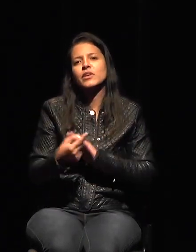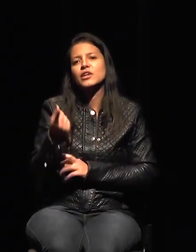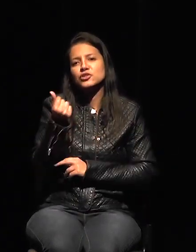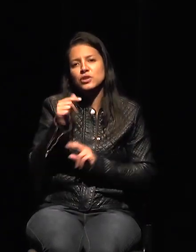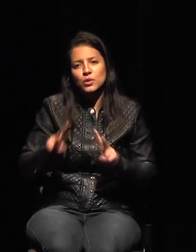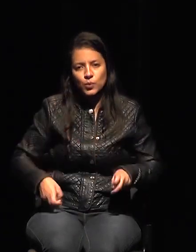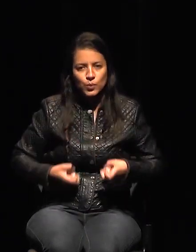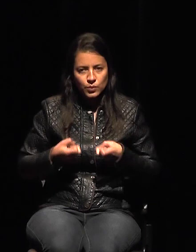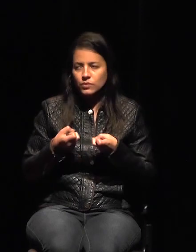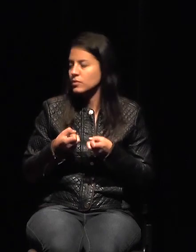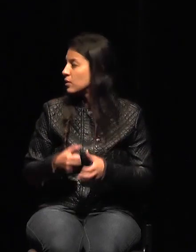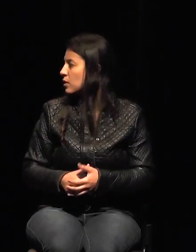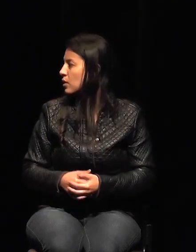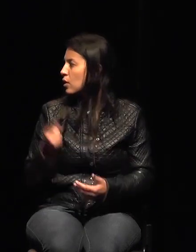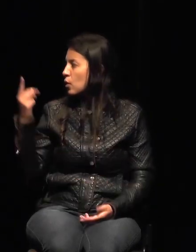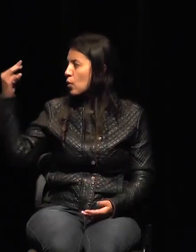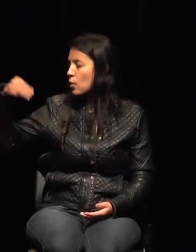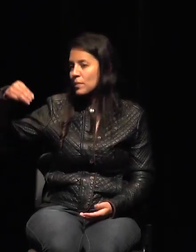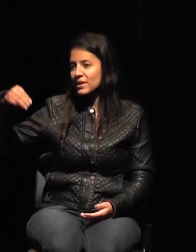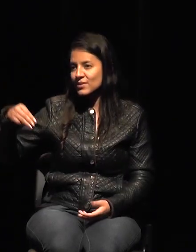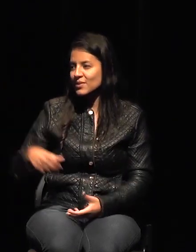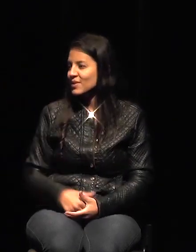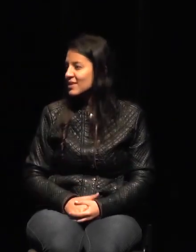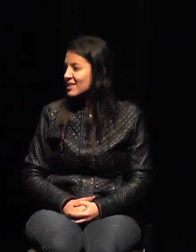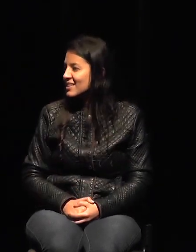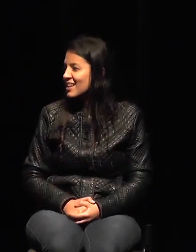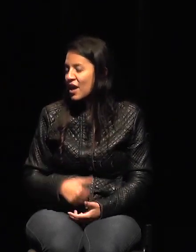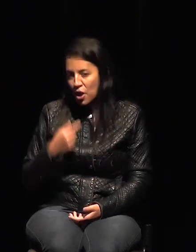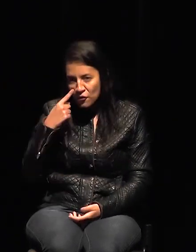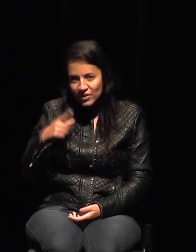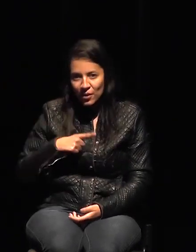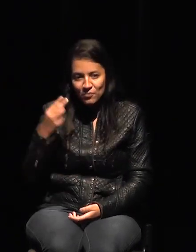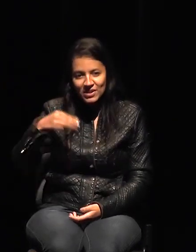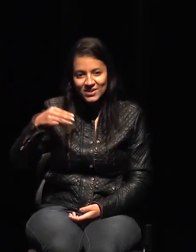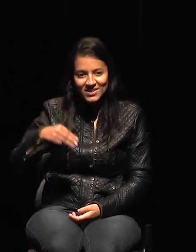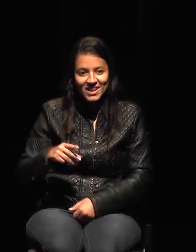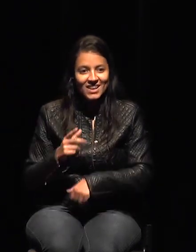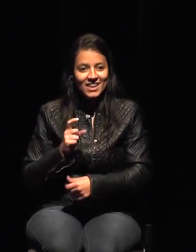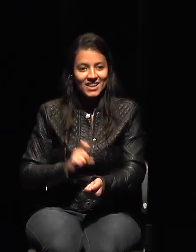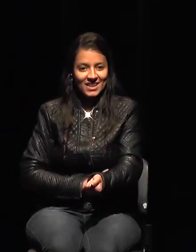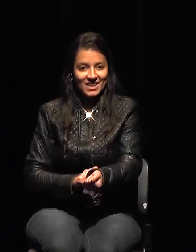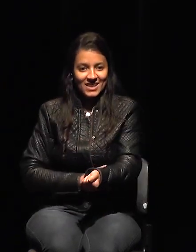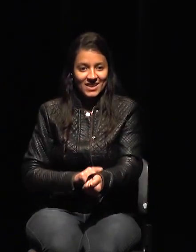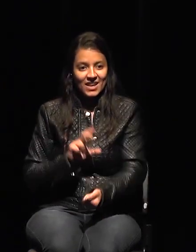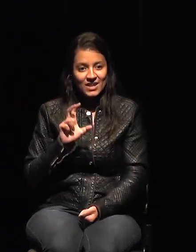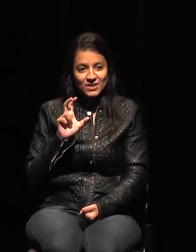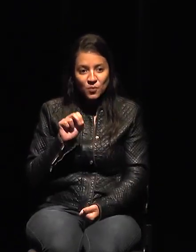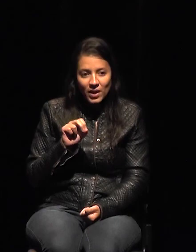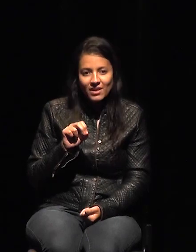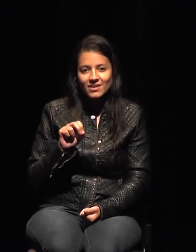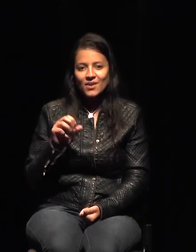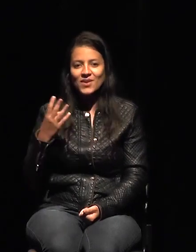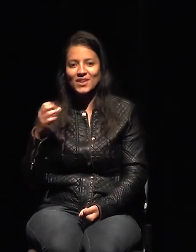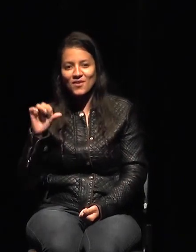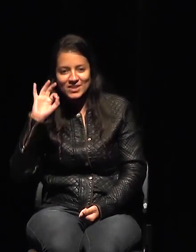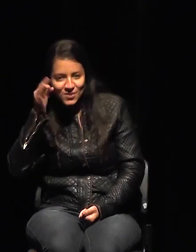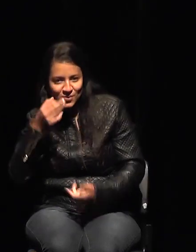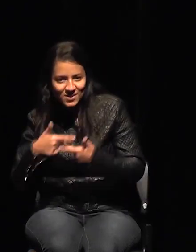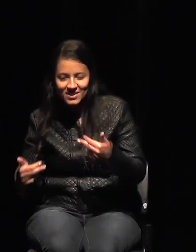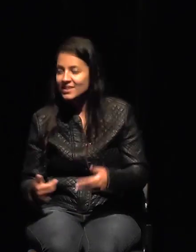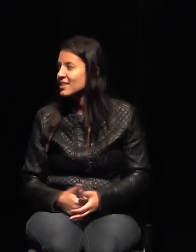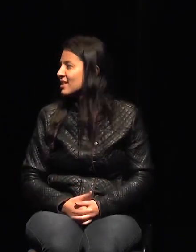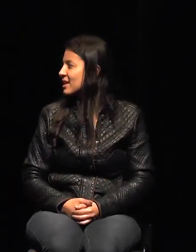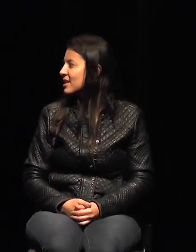Bueno, yo pido la palabra. Ya veo que hay muchas preguntas y no tenemos tiempo. Yo me disculpo.